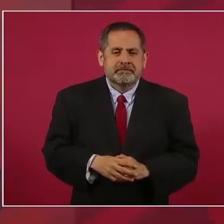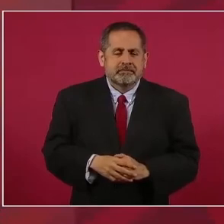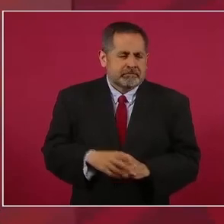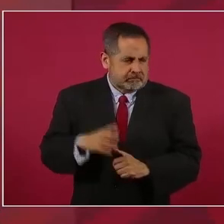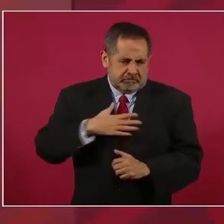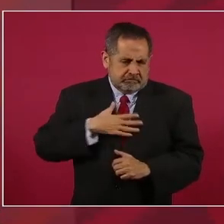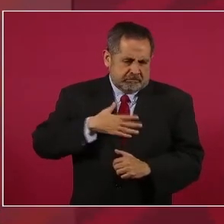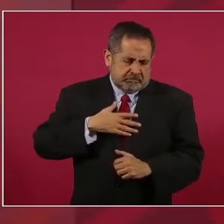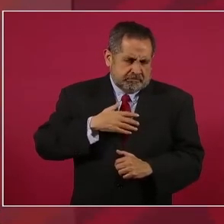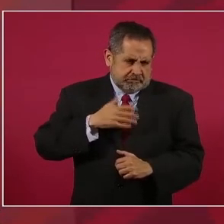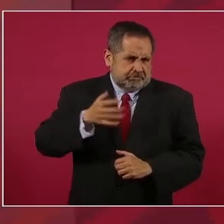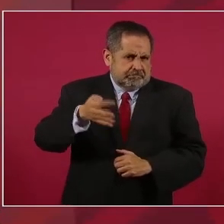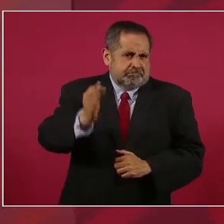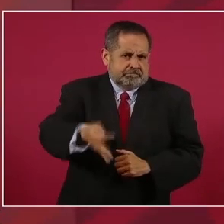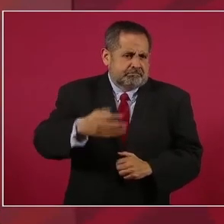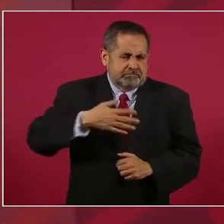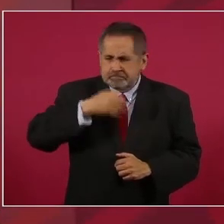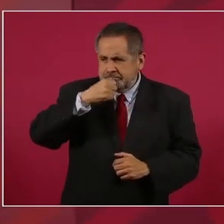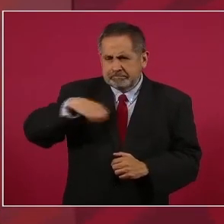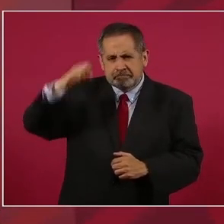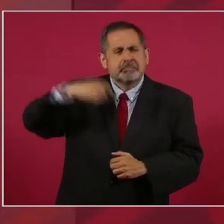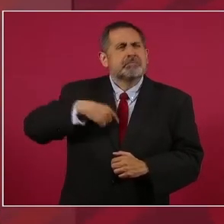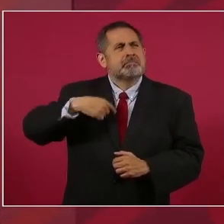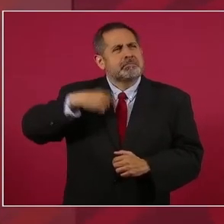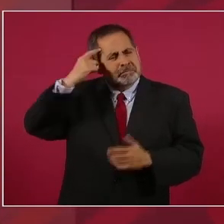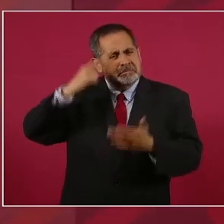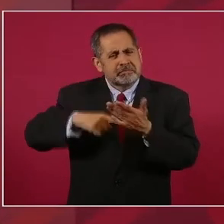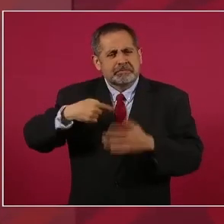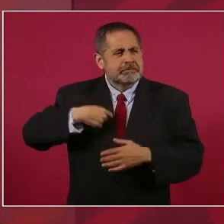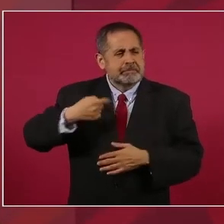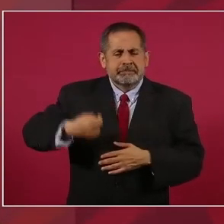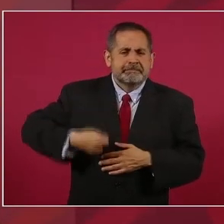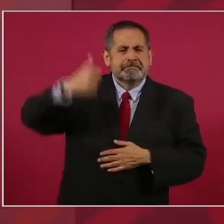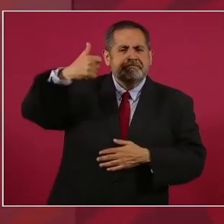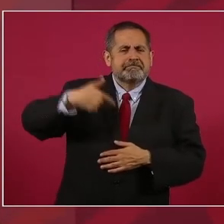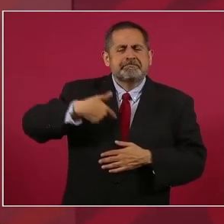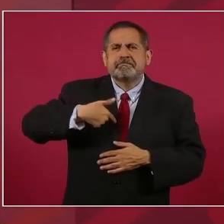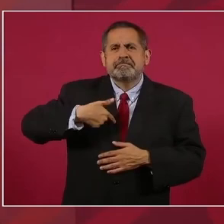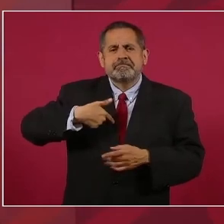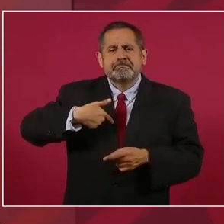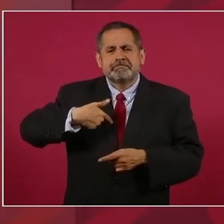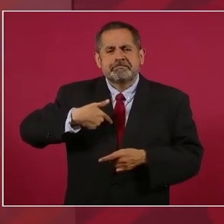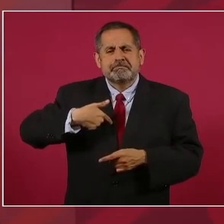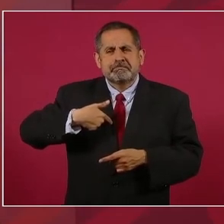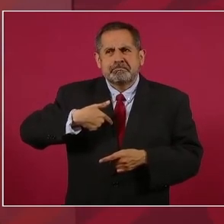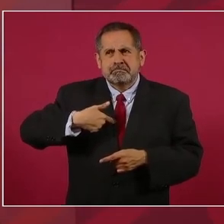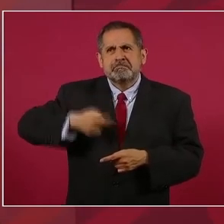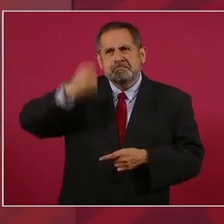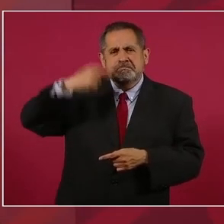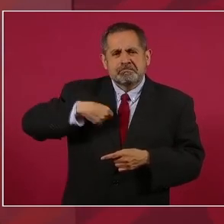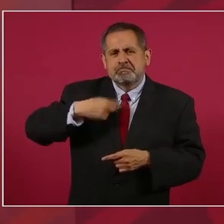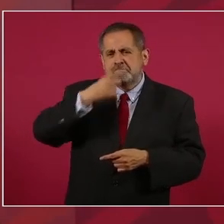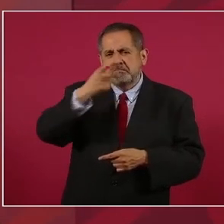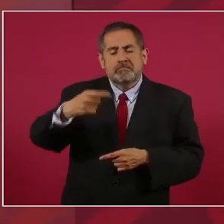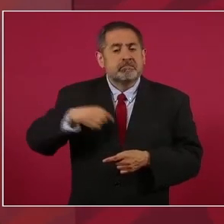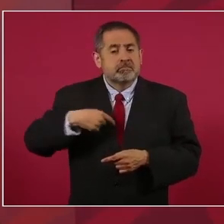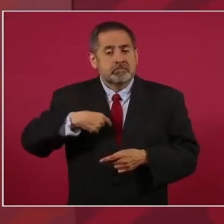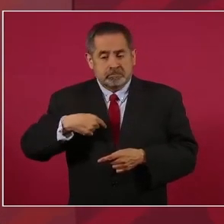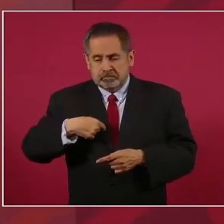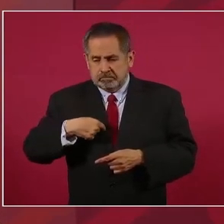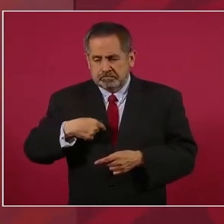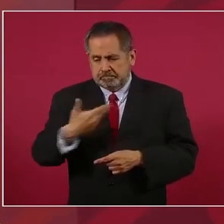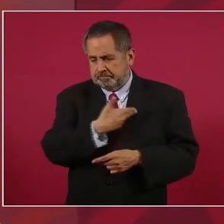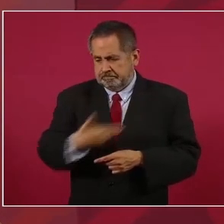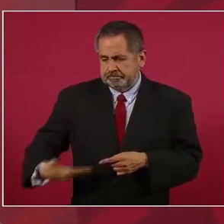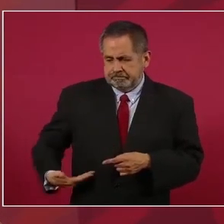negado, yo creo que yo fui el primero en decirlo, que era yo el presidente